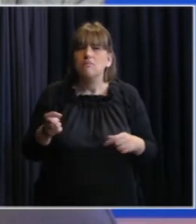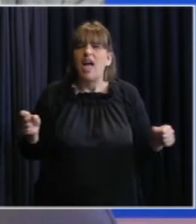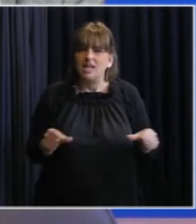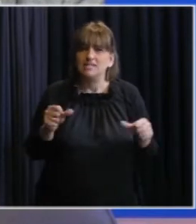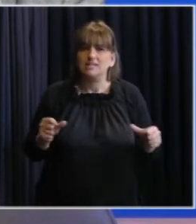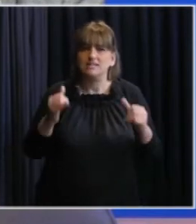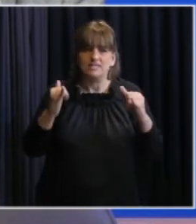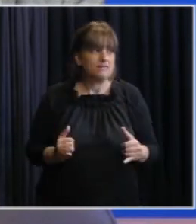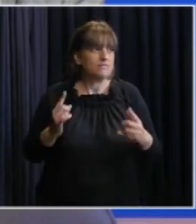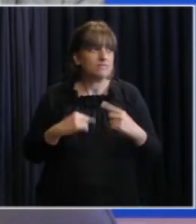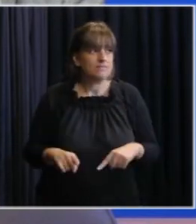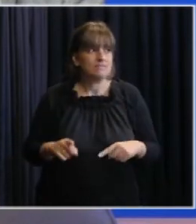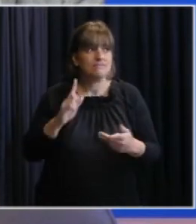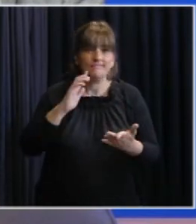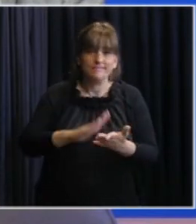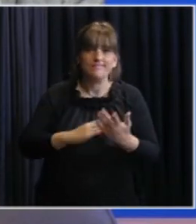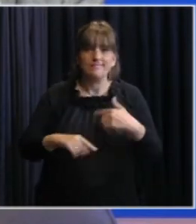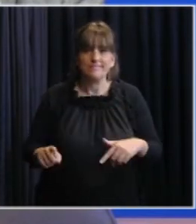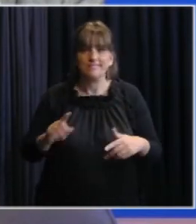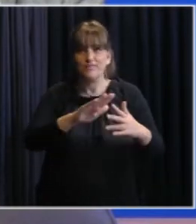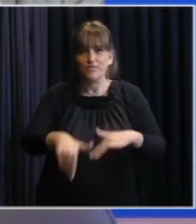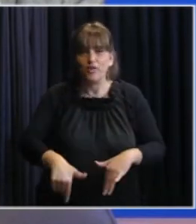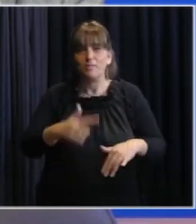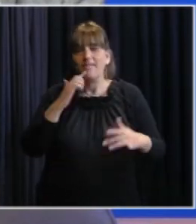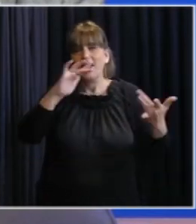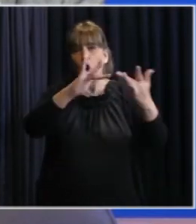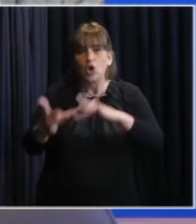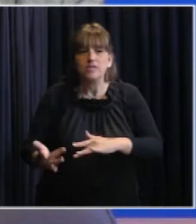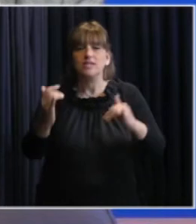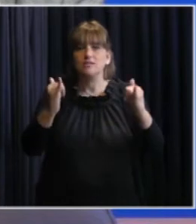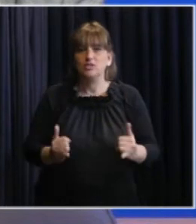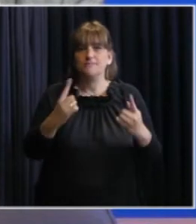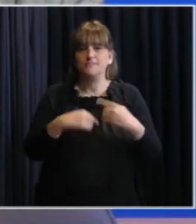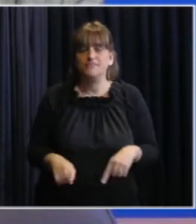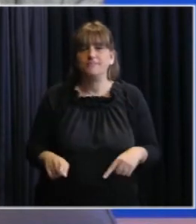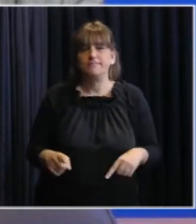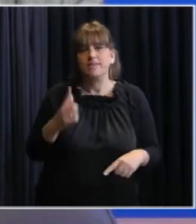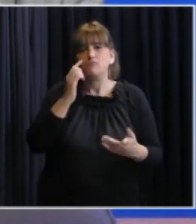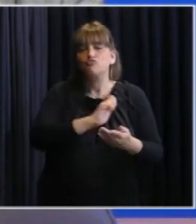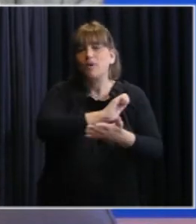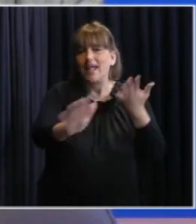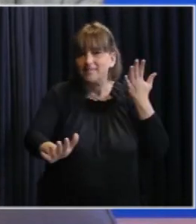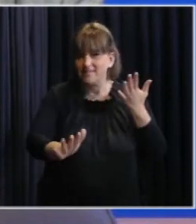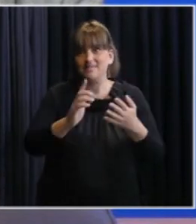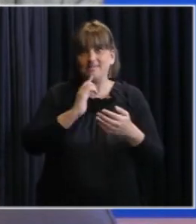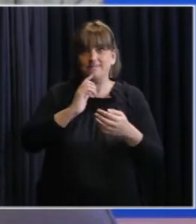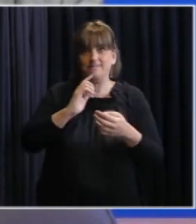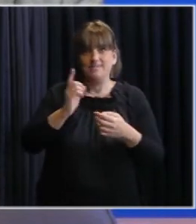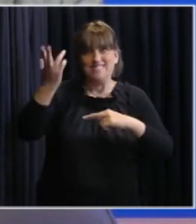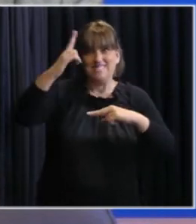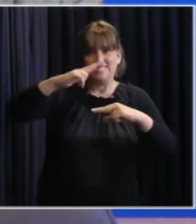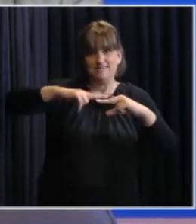cuenta de los mecanismos de implementar la conectividad gratuita de